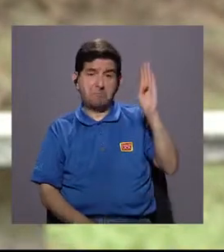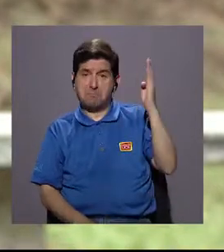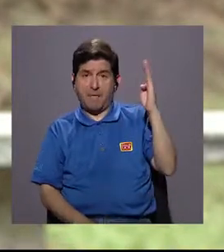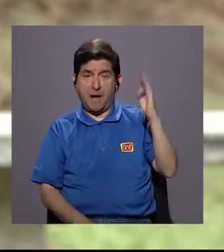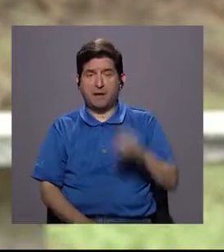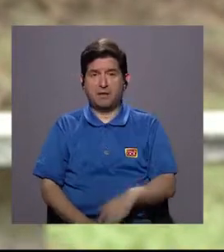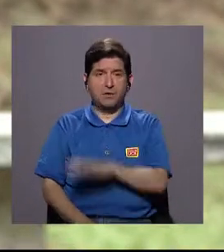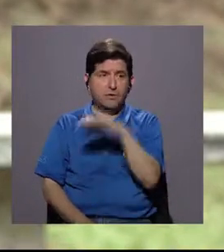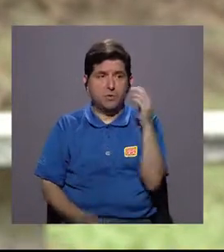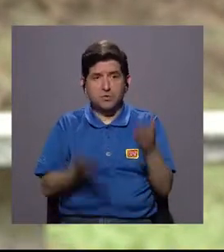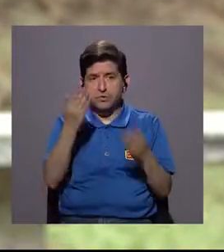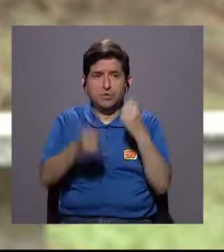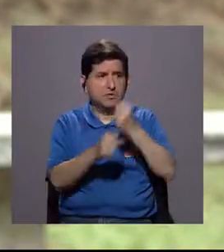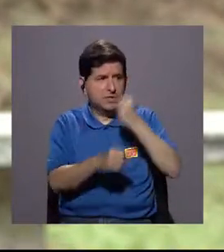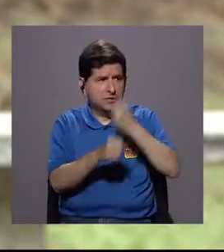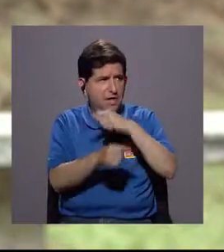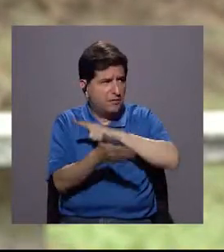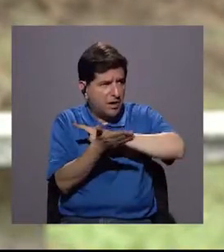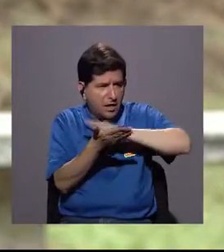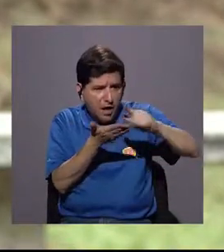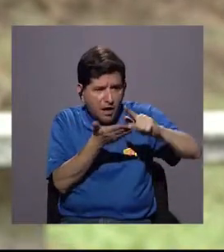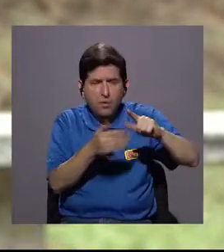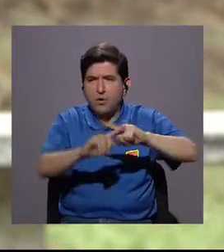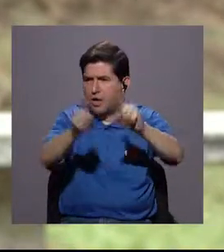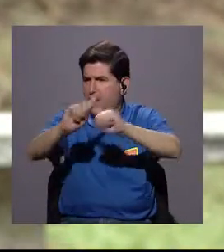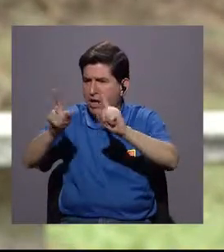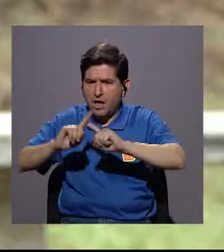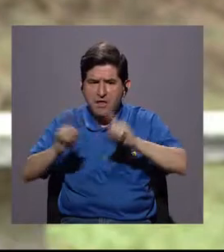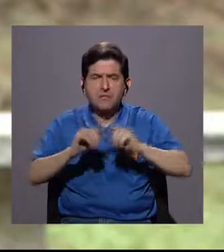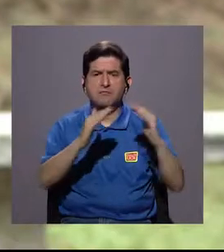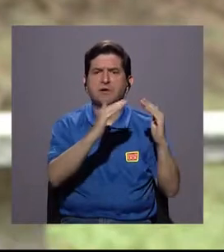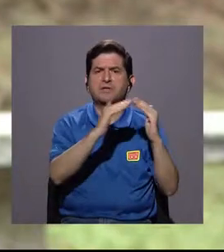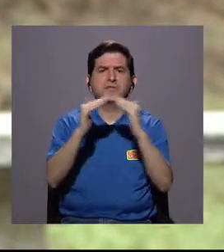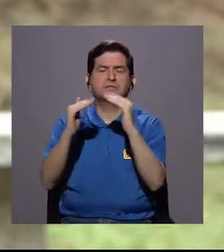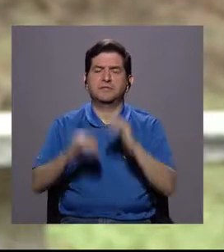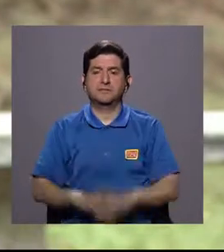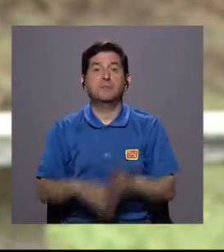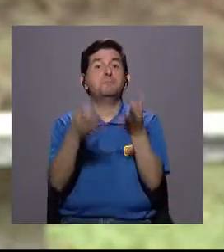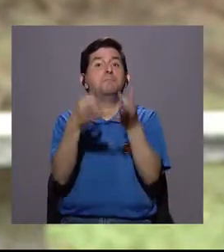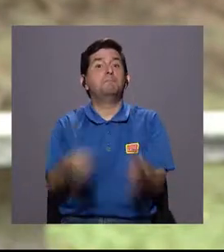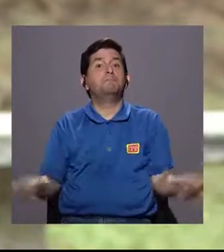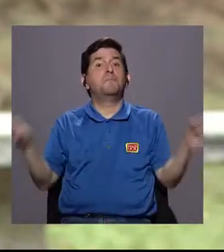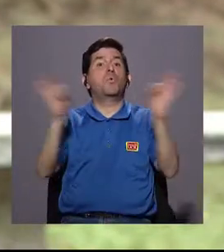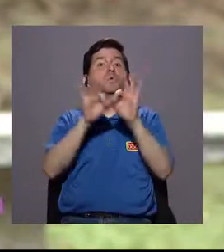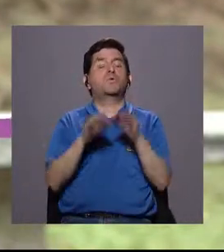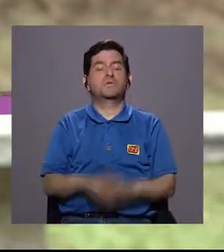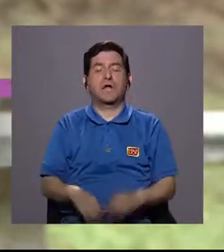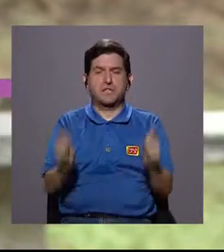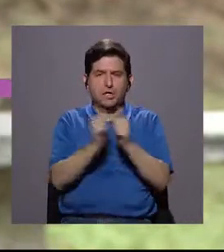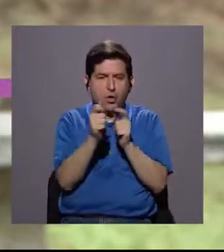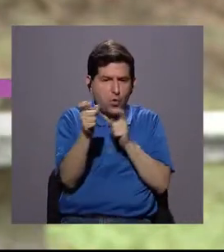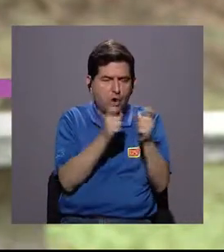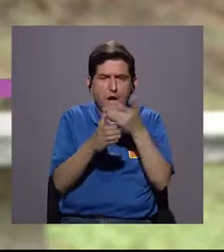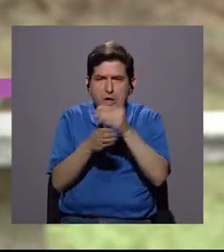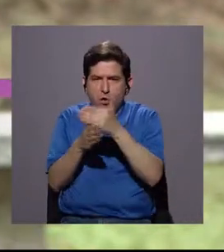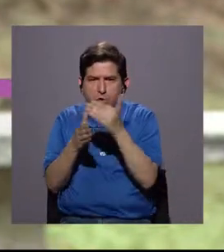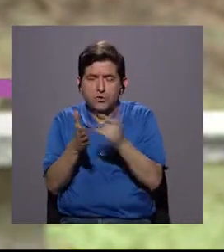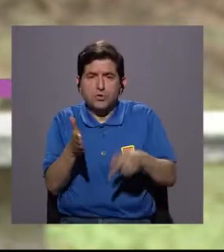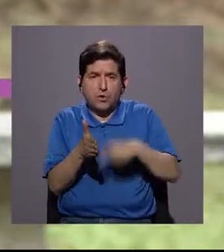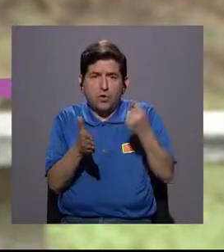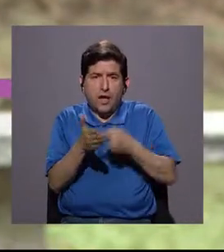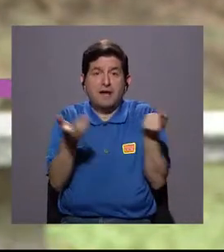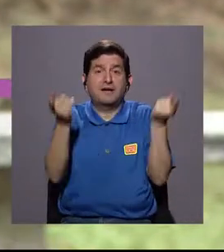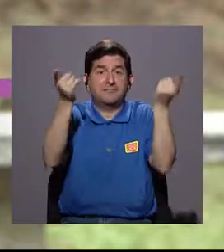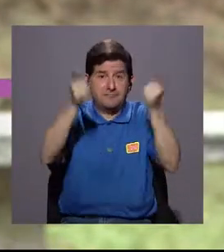sanitarios o para labores de limpieza de nuestro hogar. Importante que con estos racionamientos, en ocasiones sucede